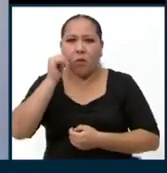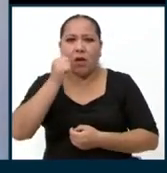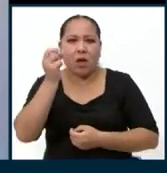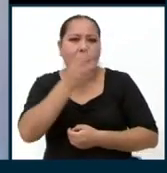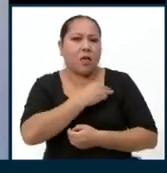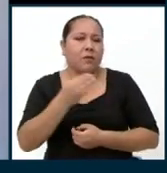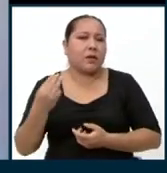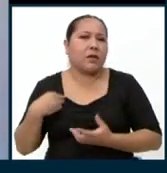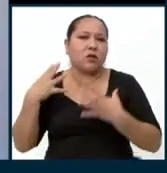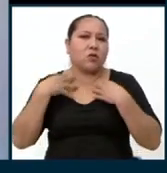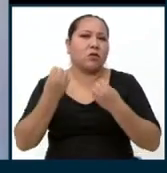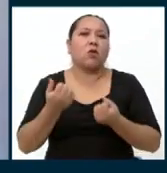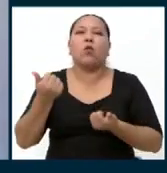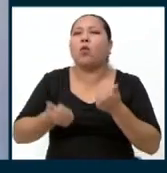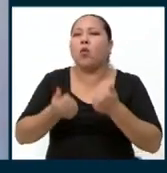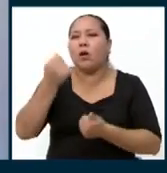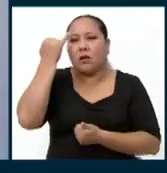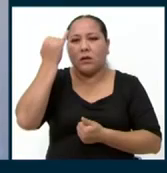ministro?